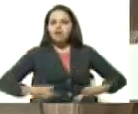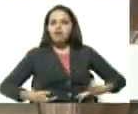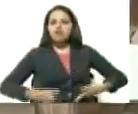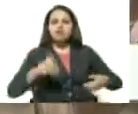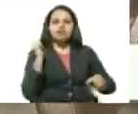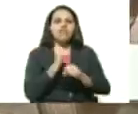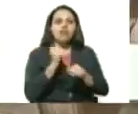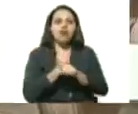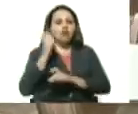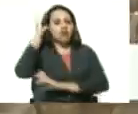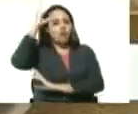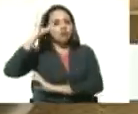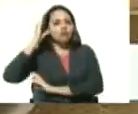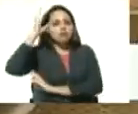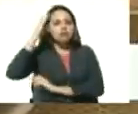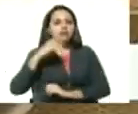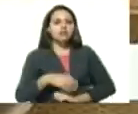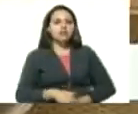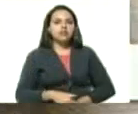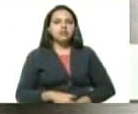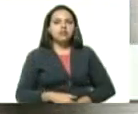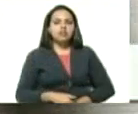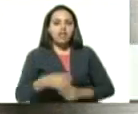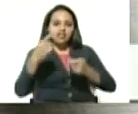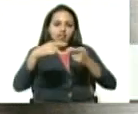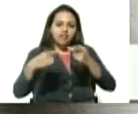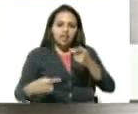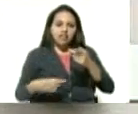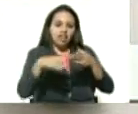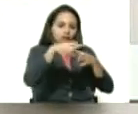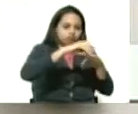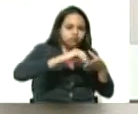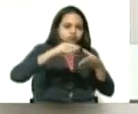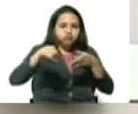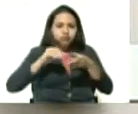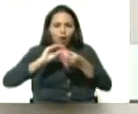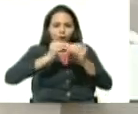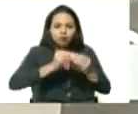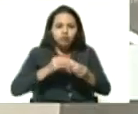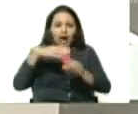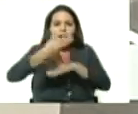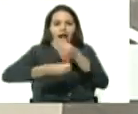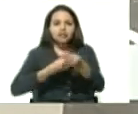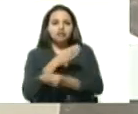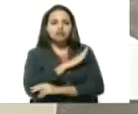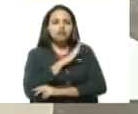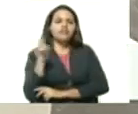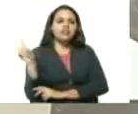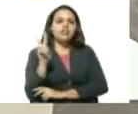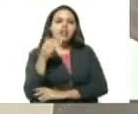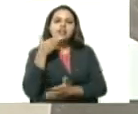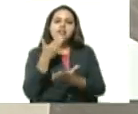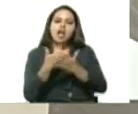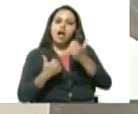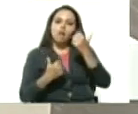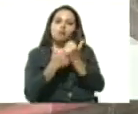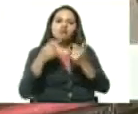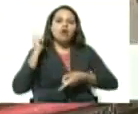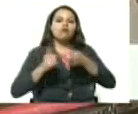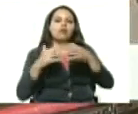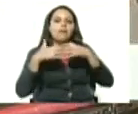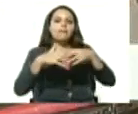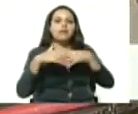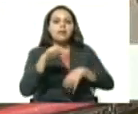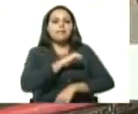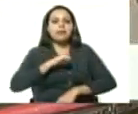trabajadoras con su conocimiento de las piezas y partes que estamos haciendo aquí en Venezuela, gracias al apoyo en algunos casos de algunas empresas privadas,